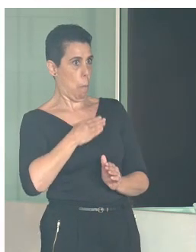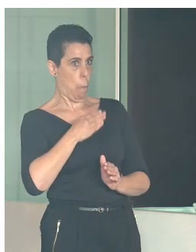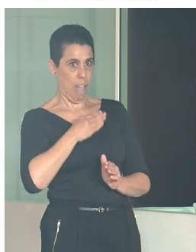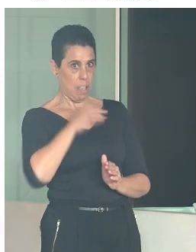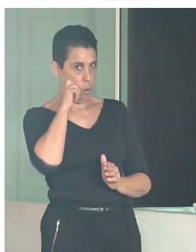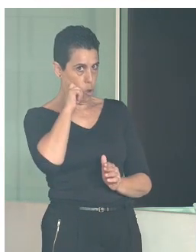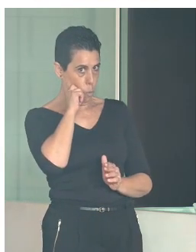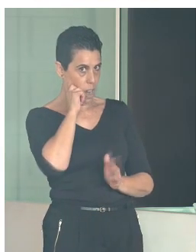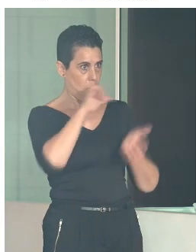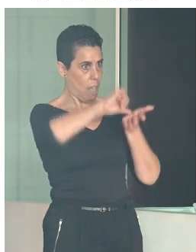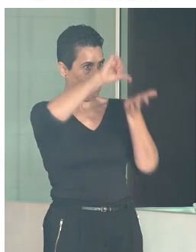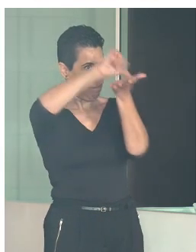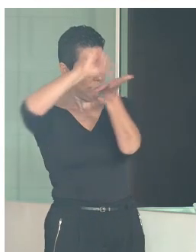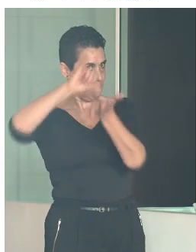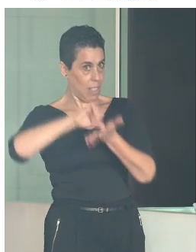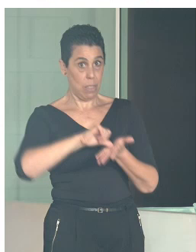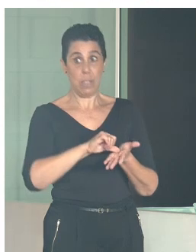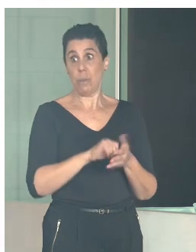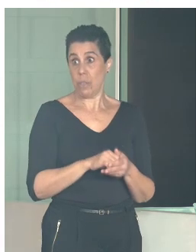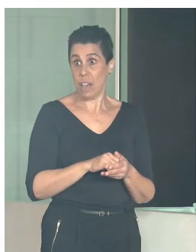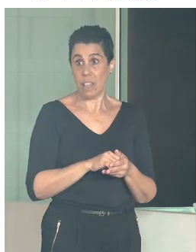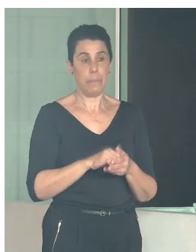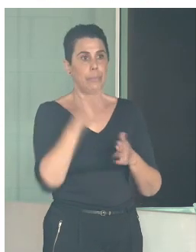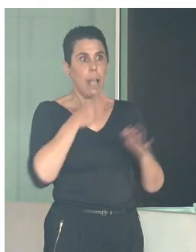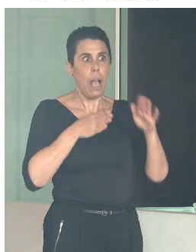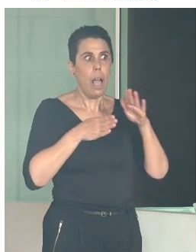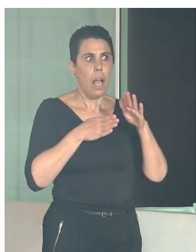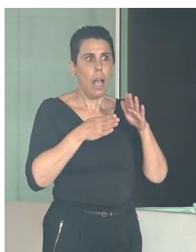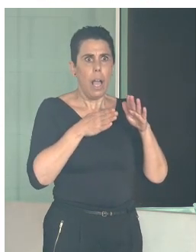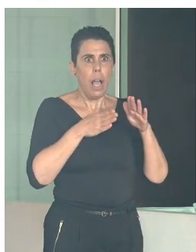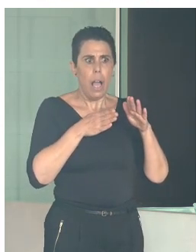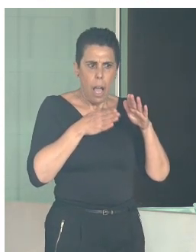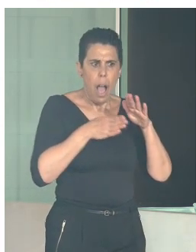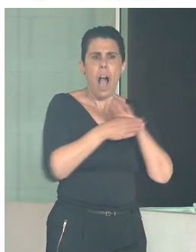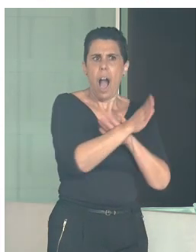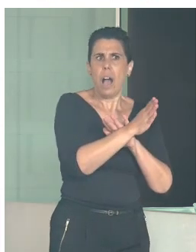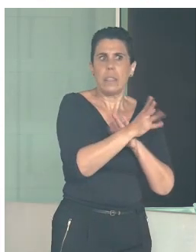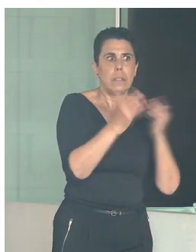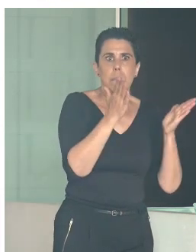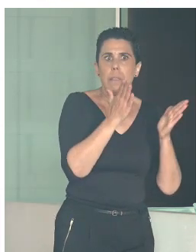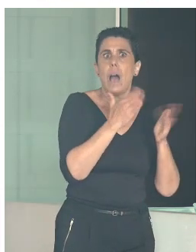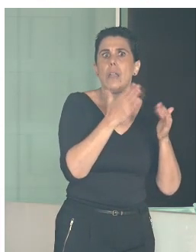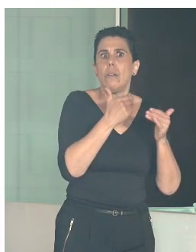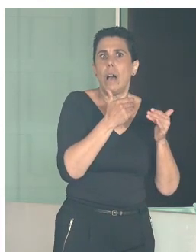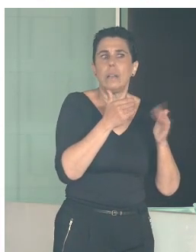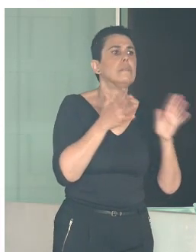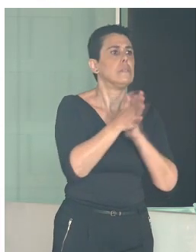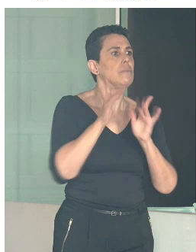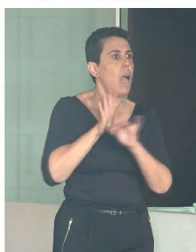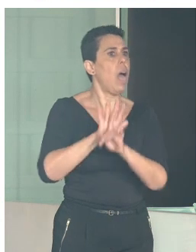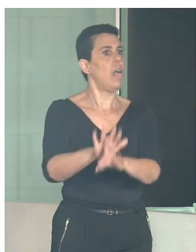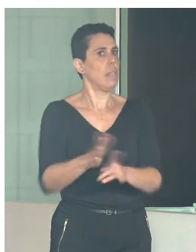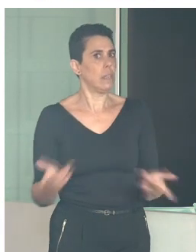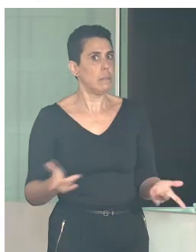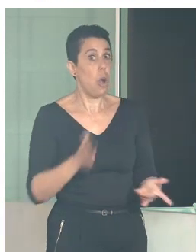humanidad en cada una de las ciudades. La ausencia de accesibilidad es una de las más útiles formas de discriminación, por lo que los